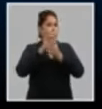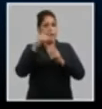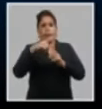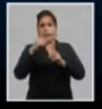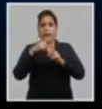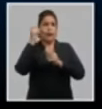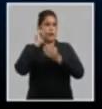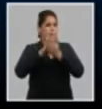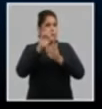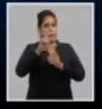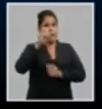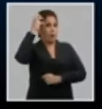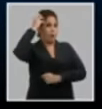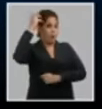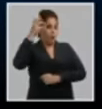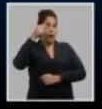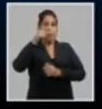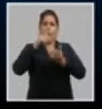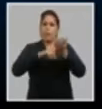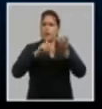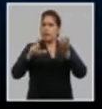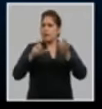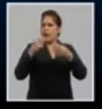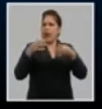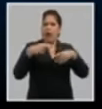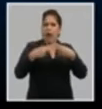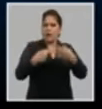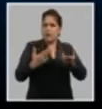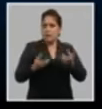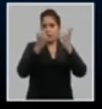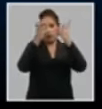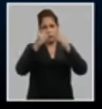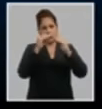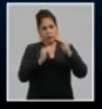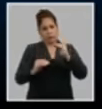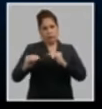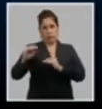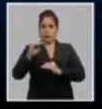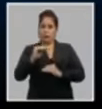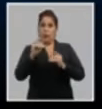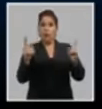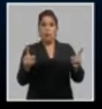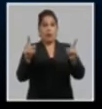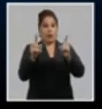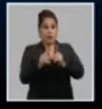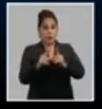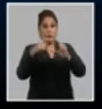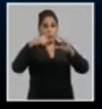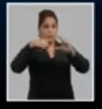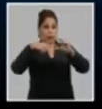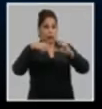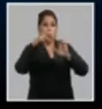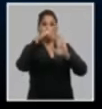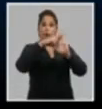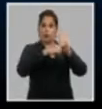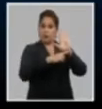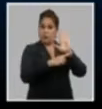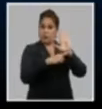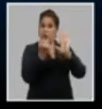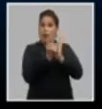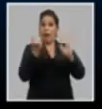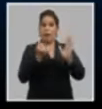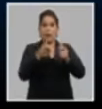el estado y el gobierno y el papel del partido para alcanzar resultados superiores. Un resumen del contenido de estas resoluciones